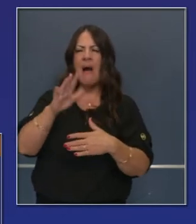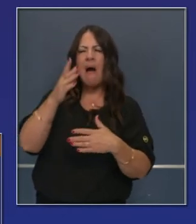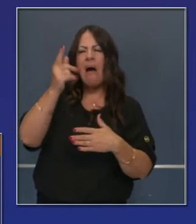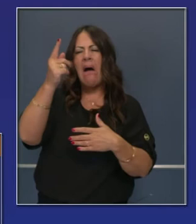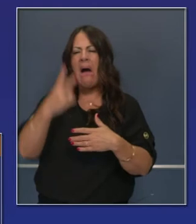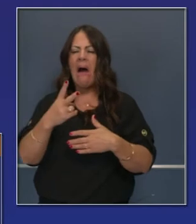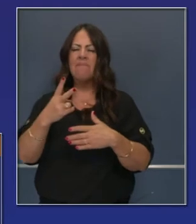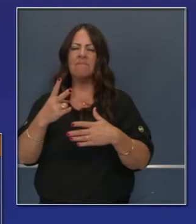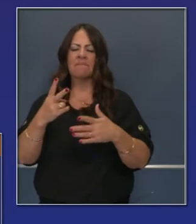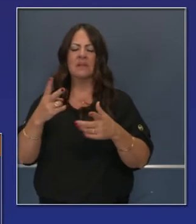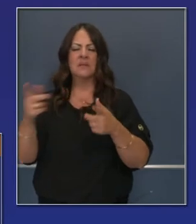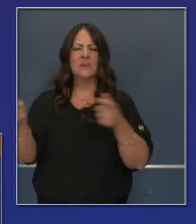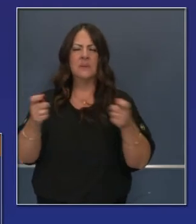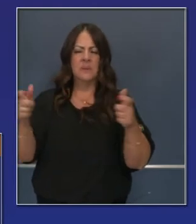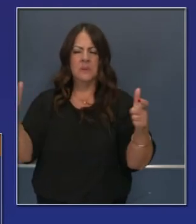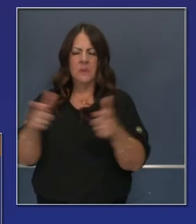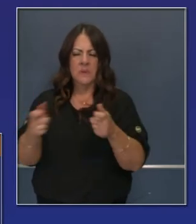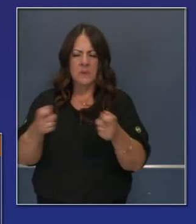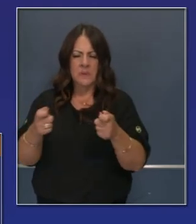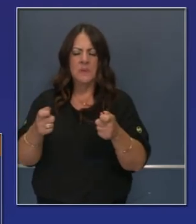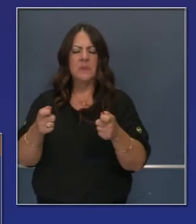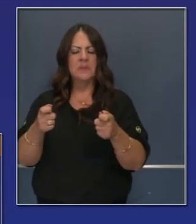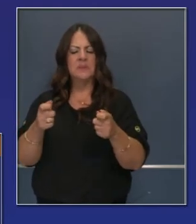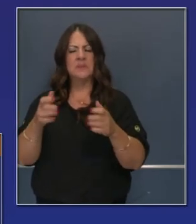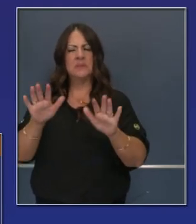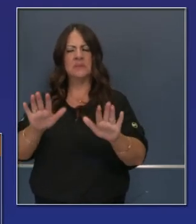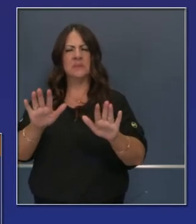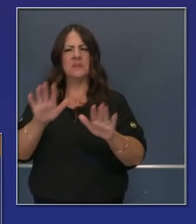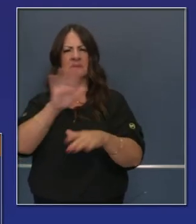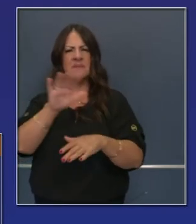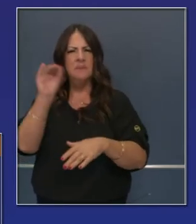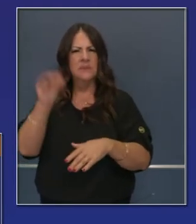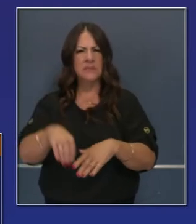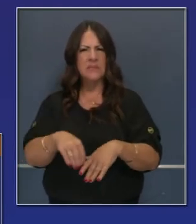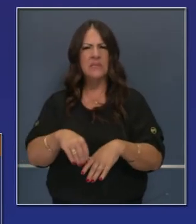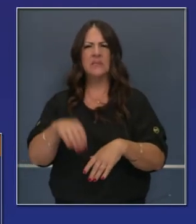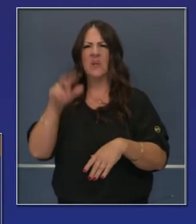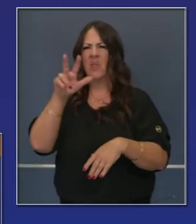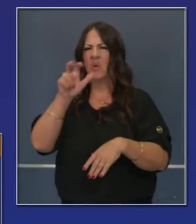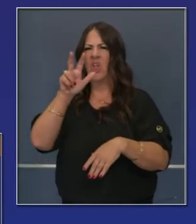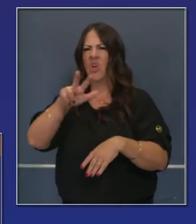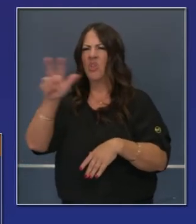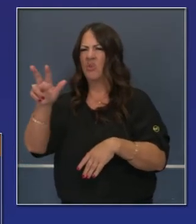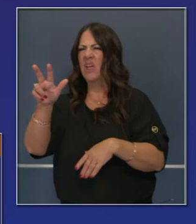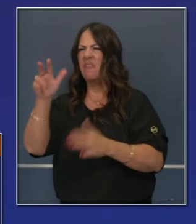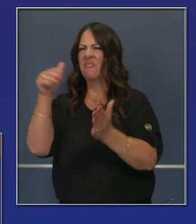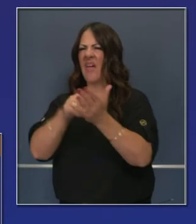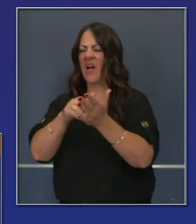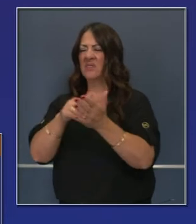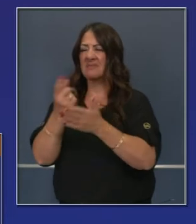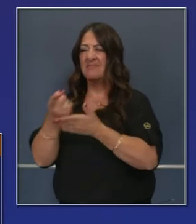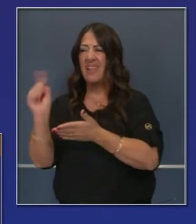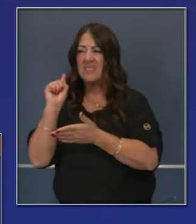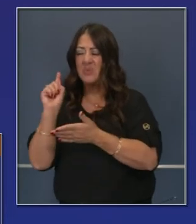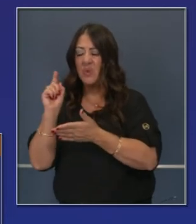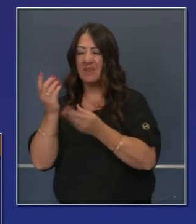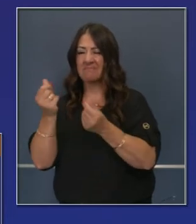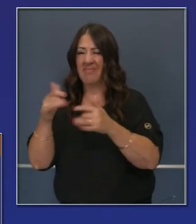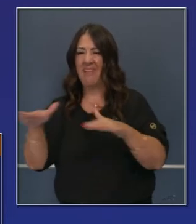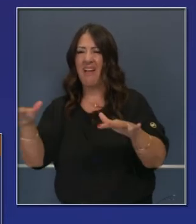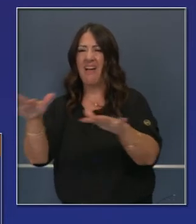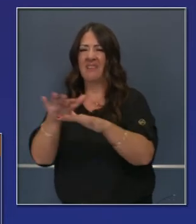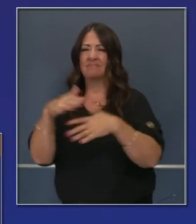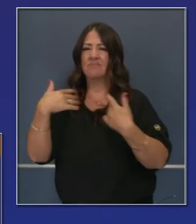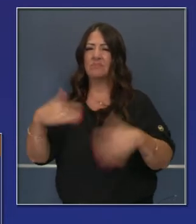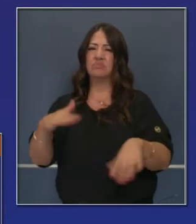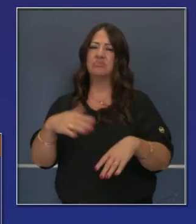55% contenido. El servicio forestal trabajando en estas líneas muy bien y 333.000 acres quemados la